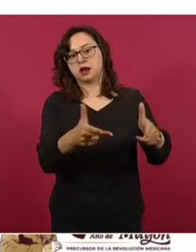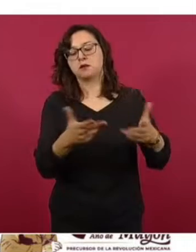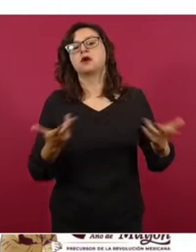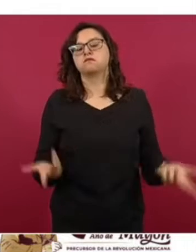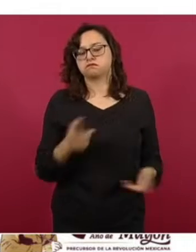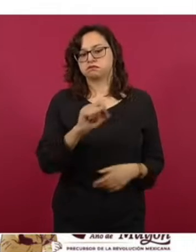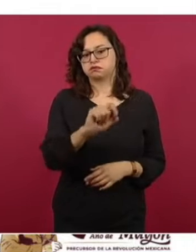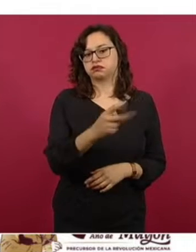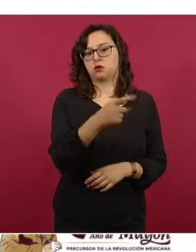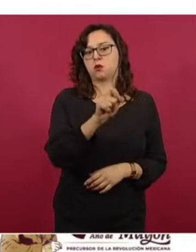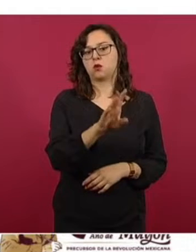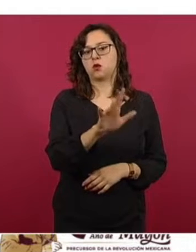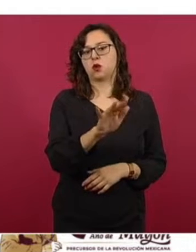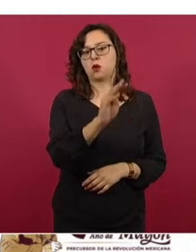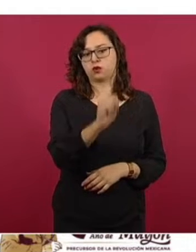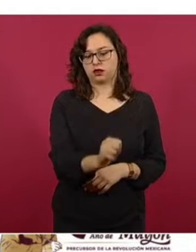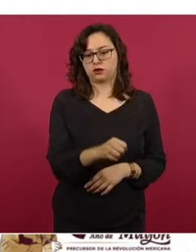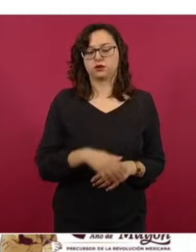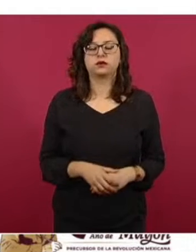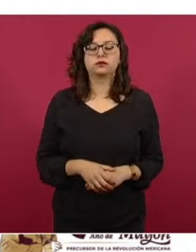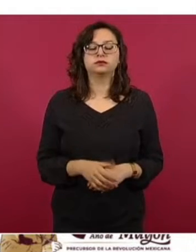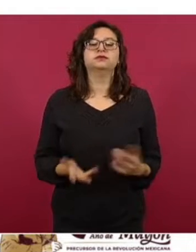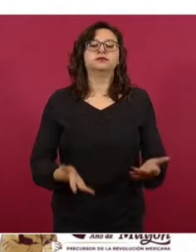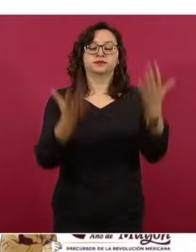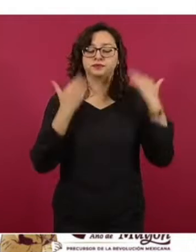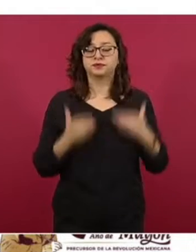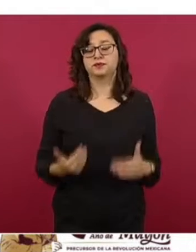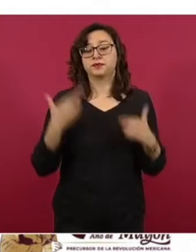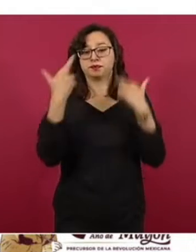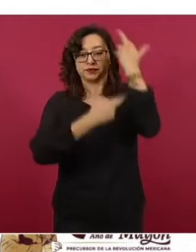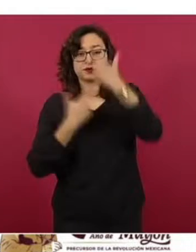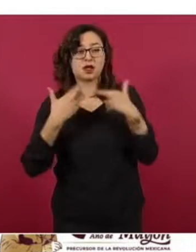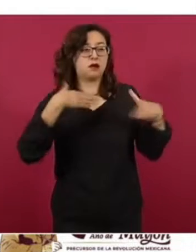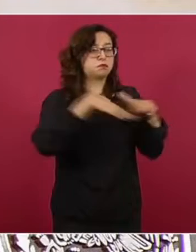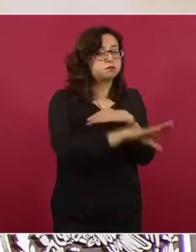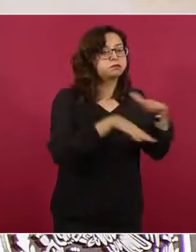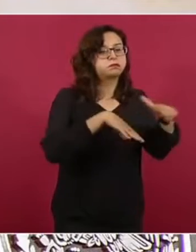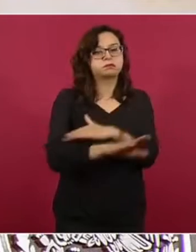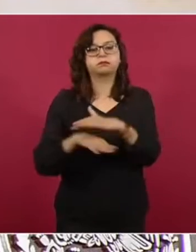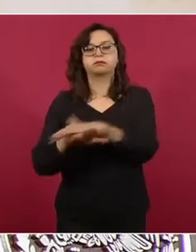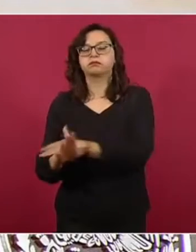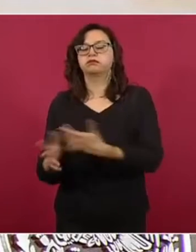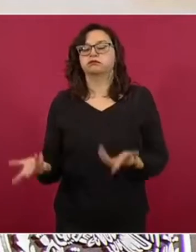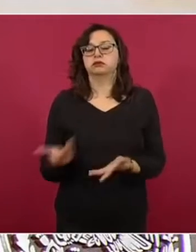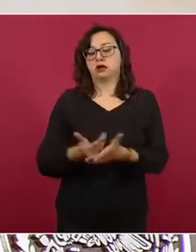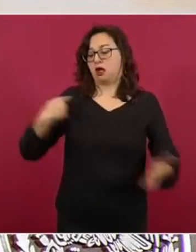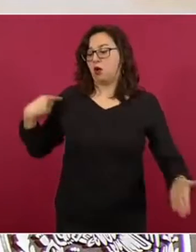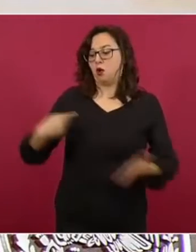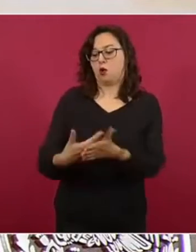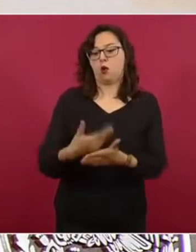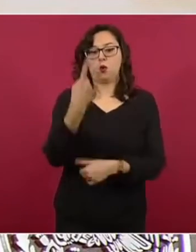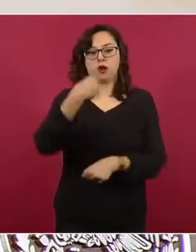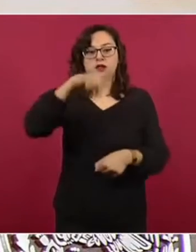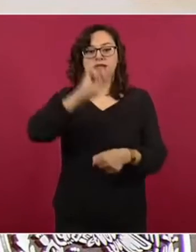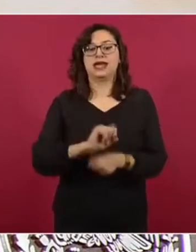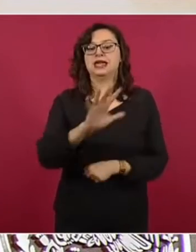centavos. Y vamos a ver el tema de verificación. Atendimos 514 denuncias o quejas a